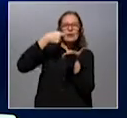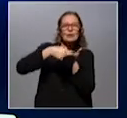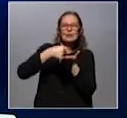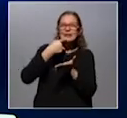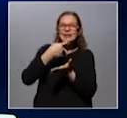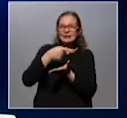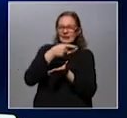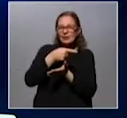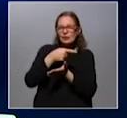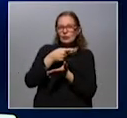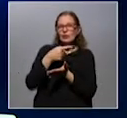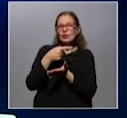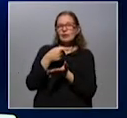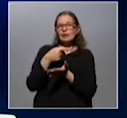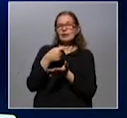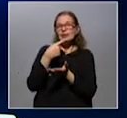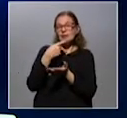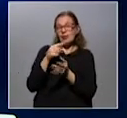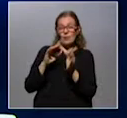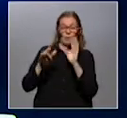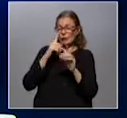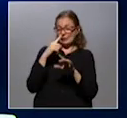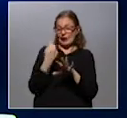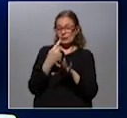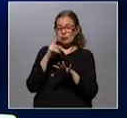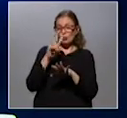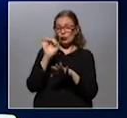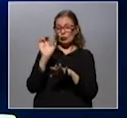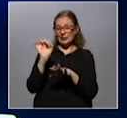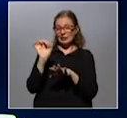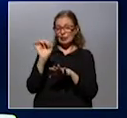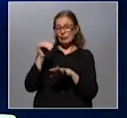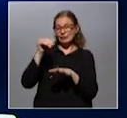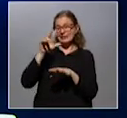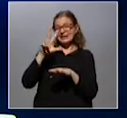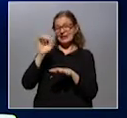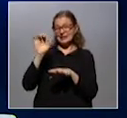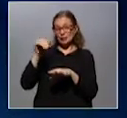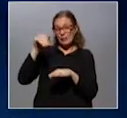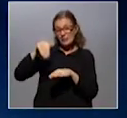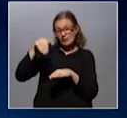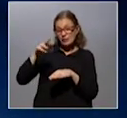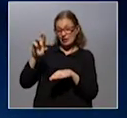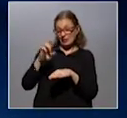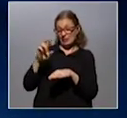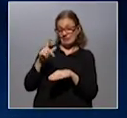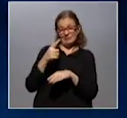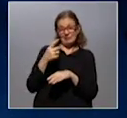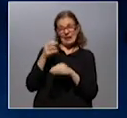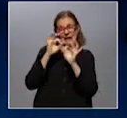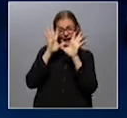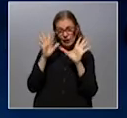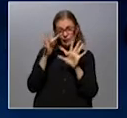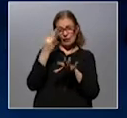menciona Por ejemplo Lombardo Un cálculo rápido Entre 200 y 300 millones de dólares Queda claro que Ni la AUF